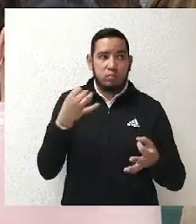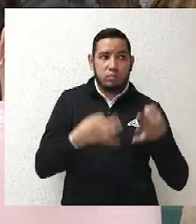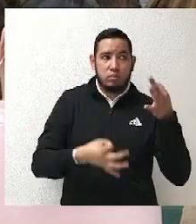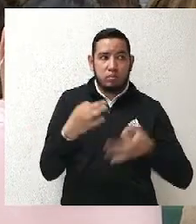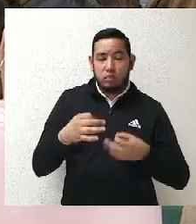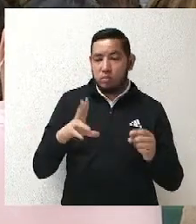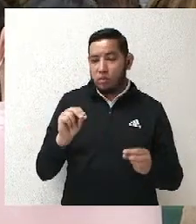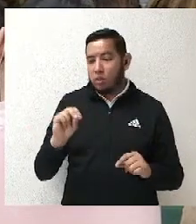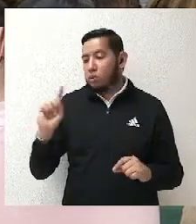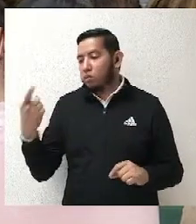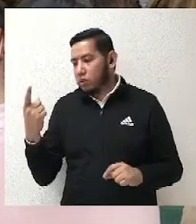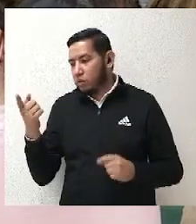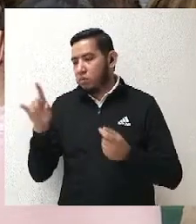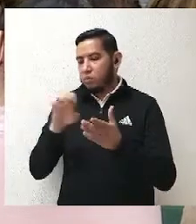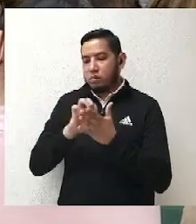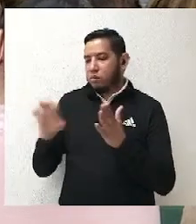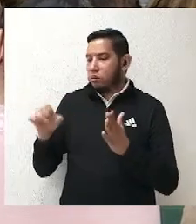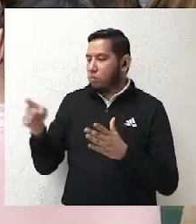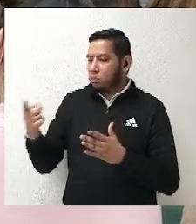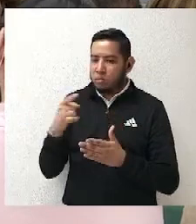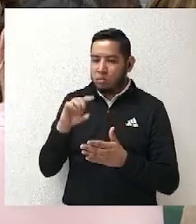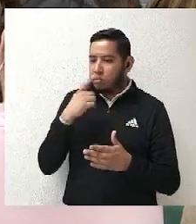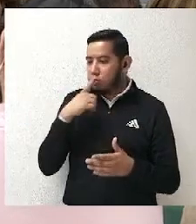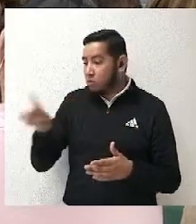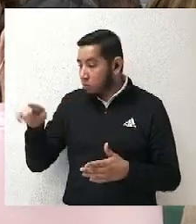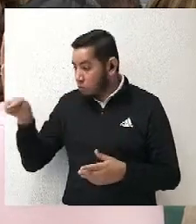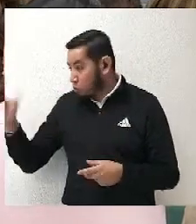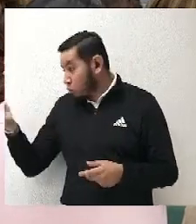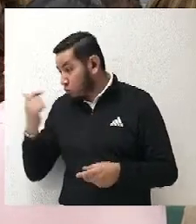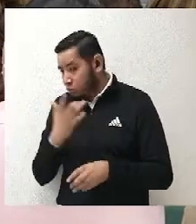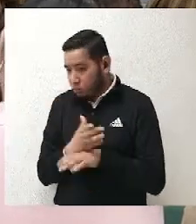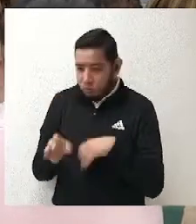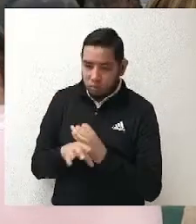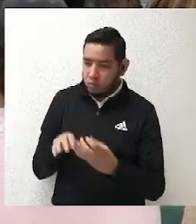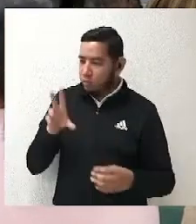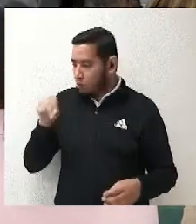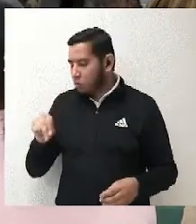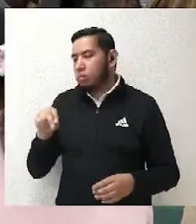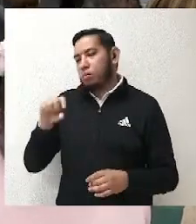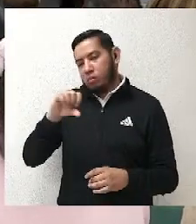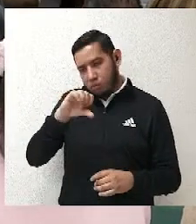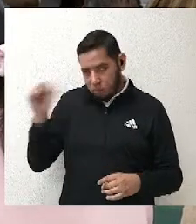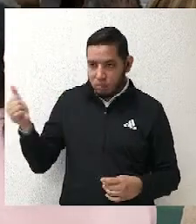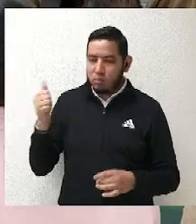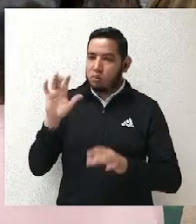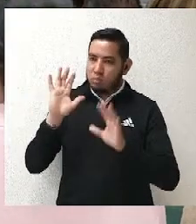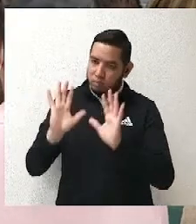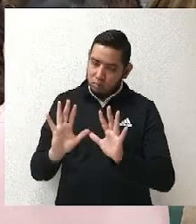que no eres el candidato idóneo. Entonces, se desestima la incongruencia alegada por el actor.